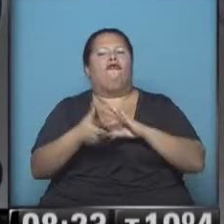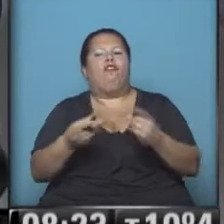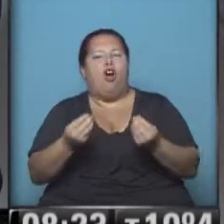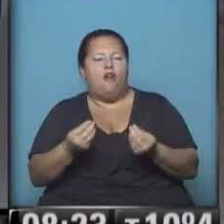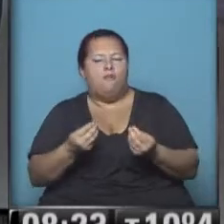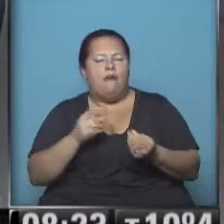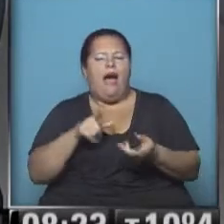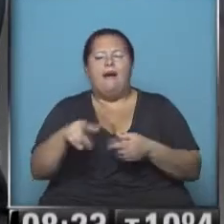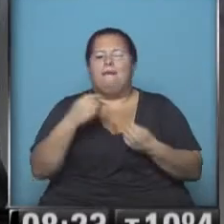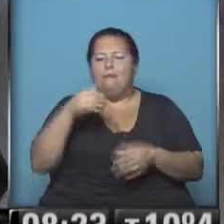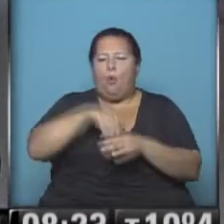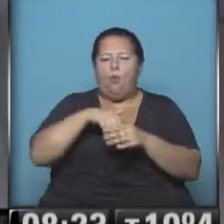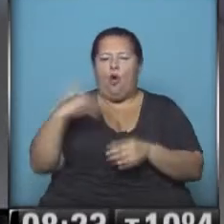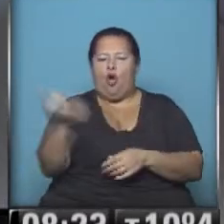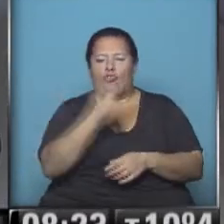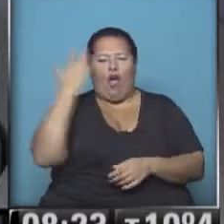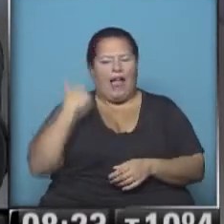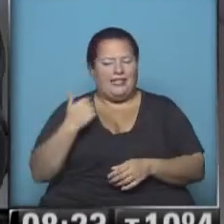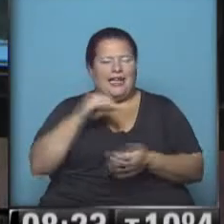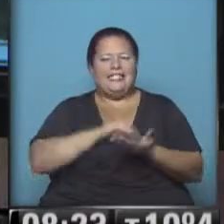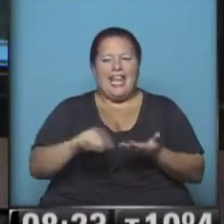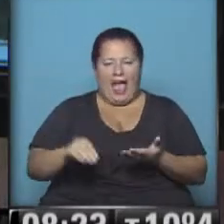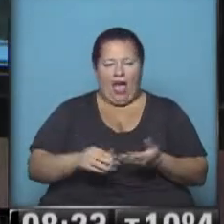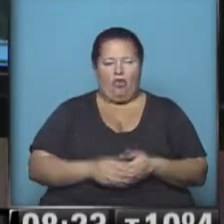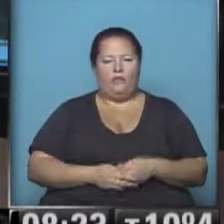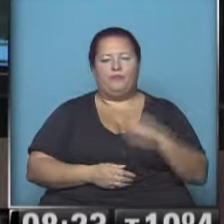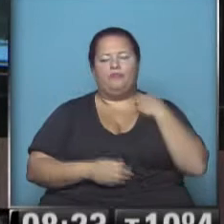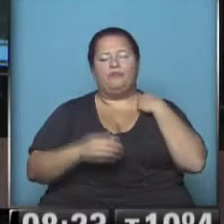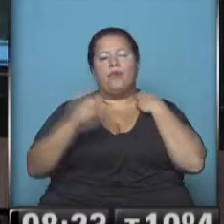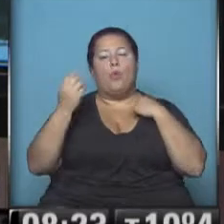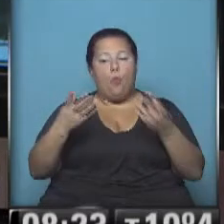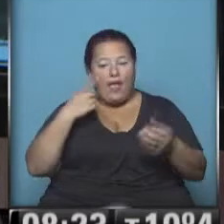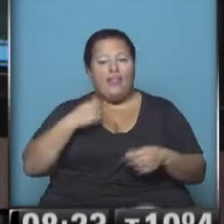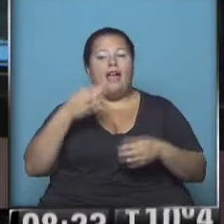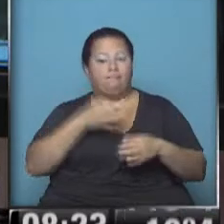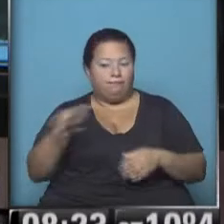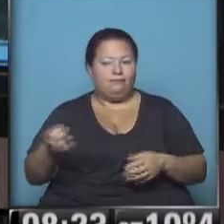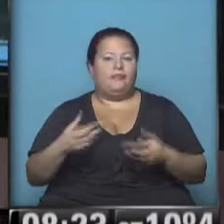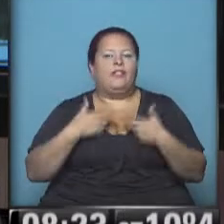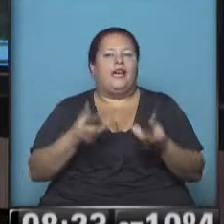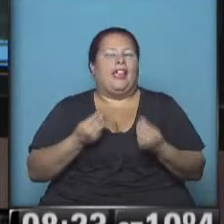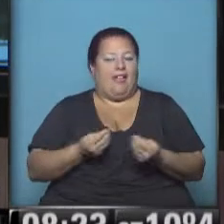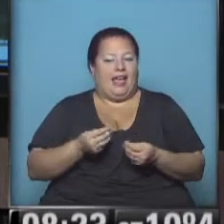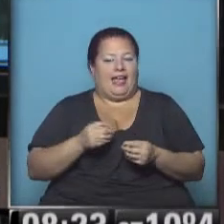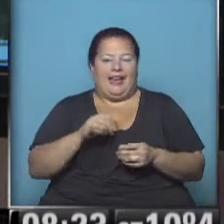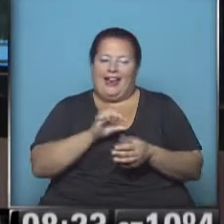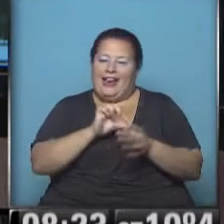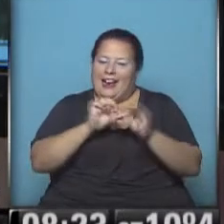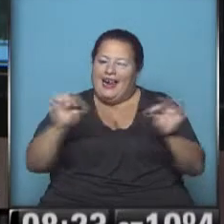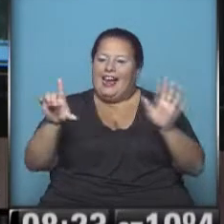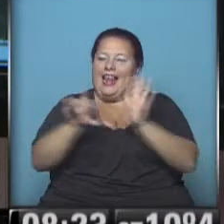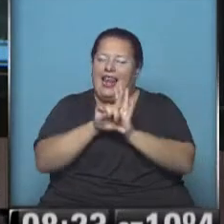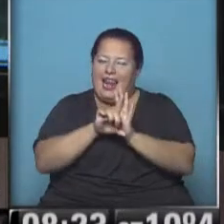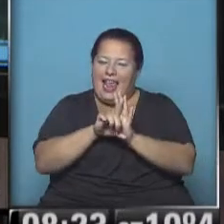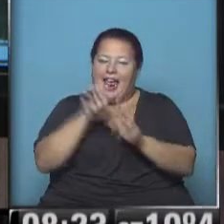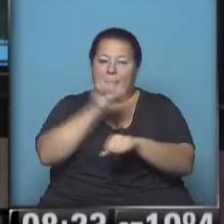¿Cuál es la herramienta que ha votado en el día de ayer el Senado? Alejandro, buen día. Claro, ¿qué podríamos decir? La letra chica del Código